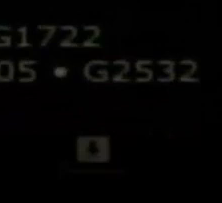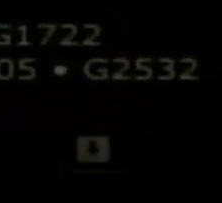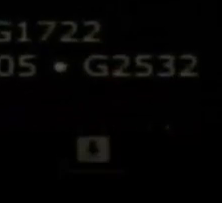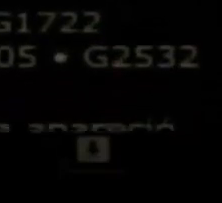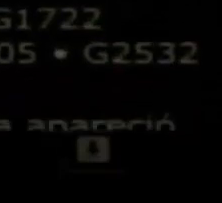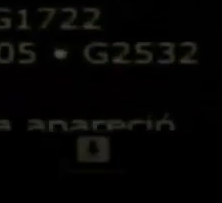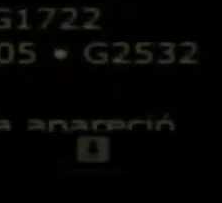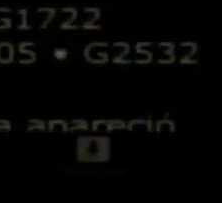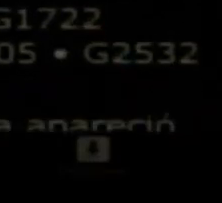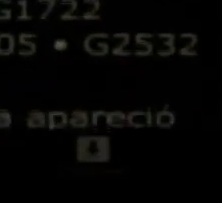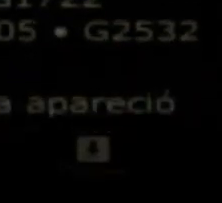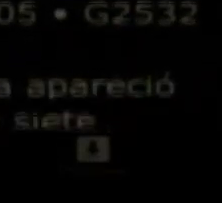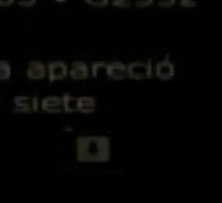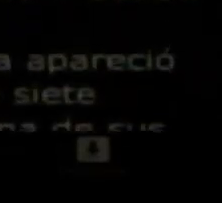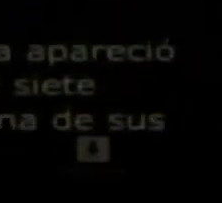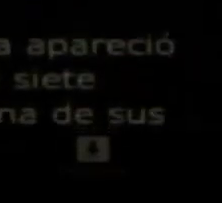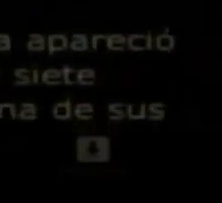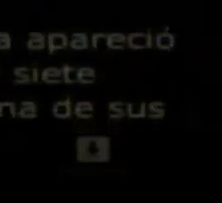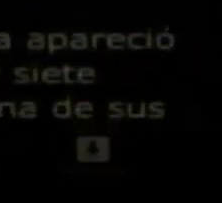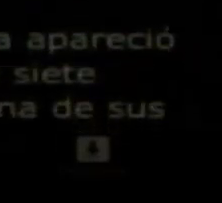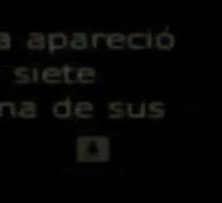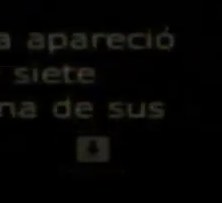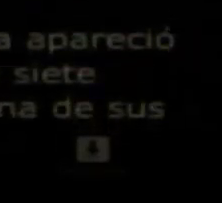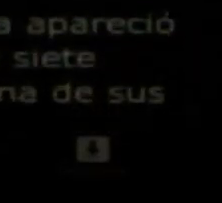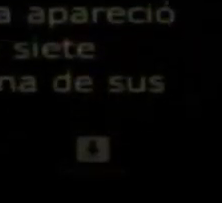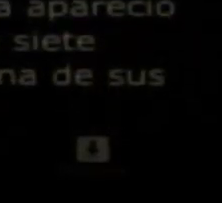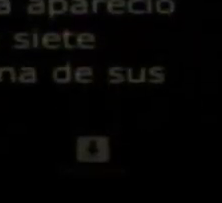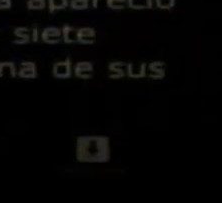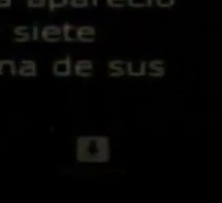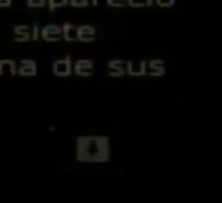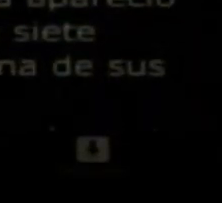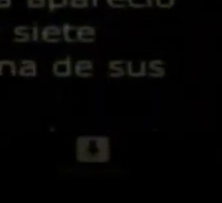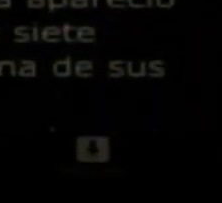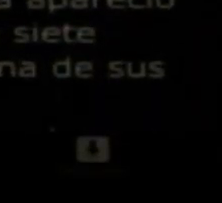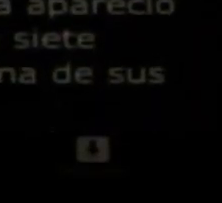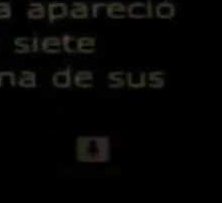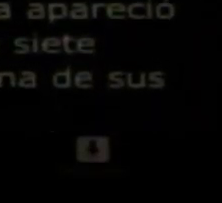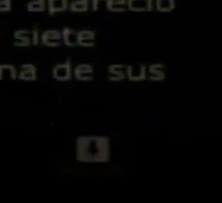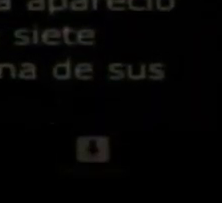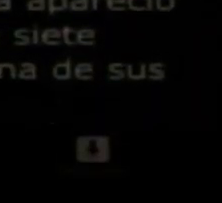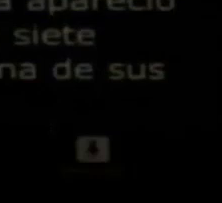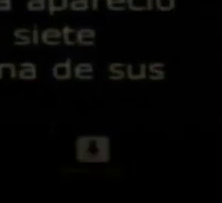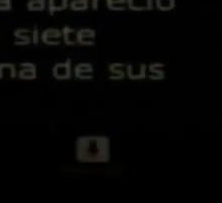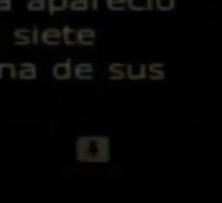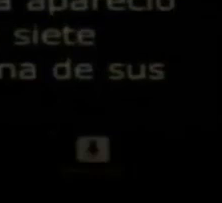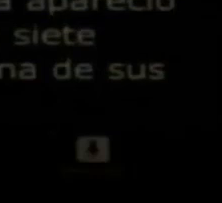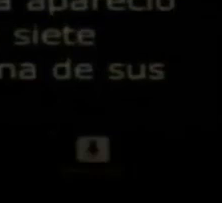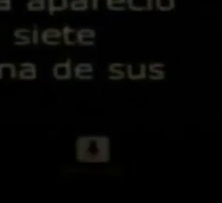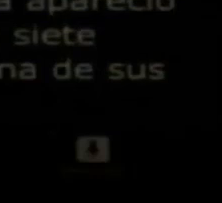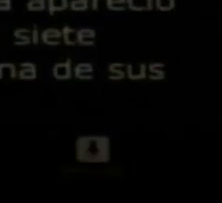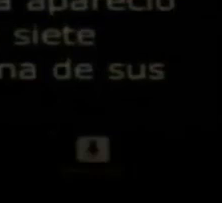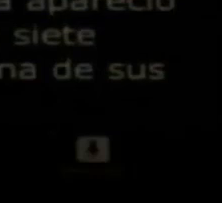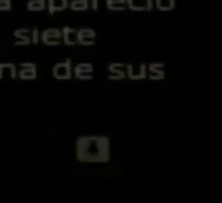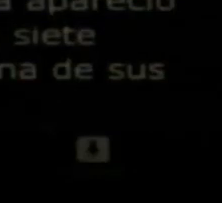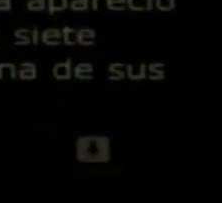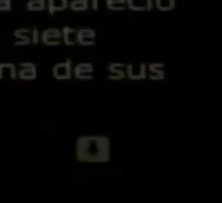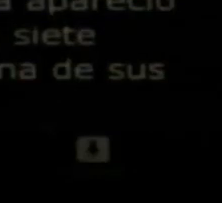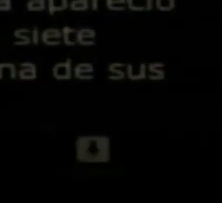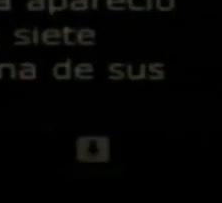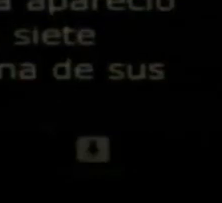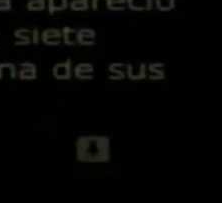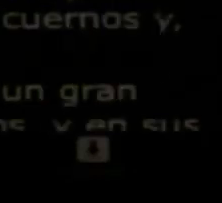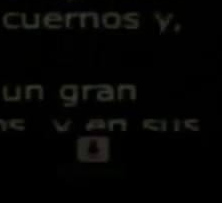Hace la voz De Bober Cantera Me gusta Esta Biblia textual Estando en cinta Grita con dolores De